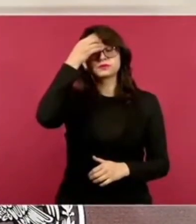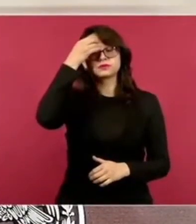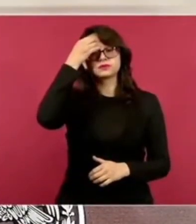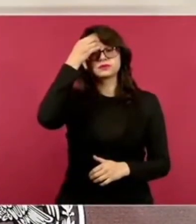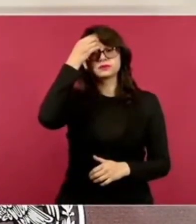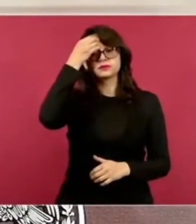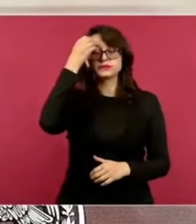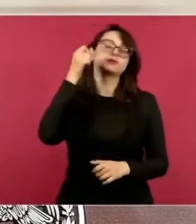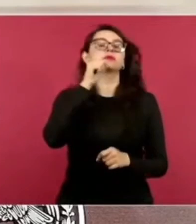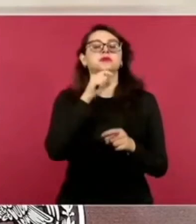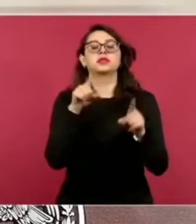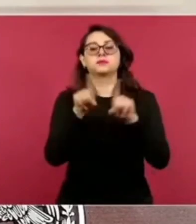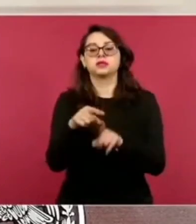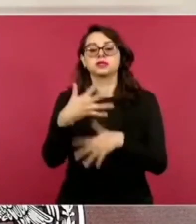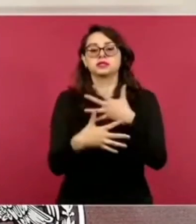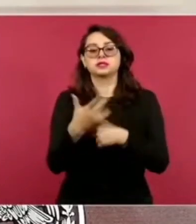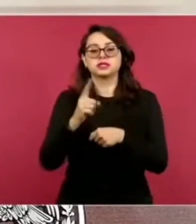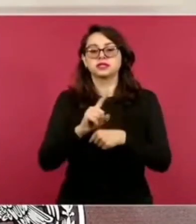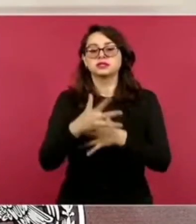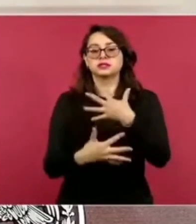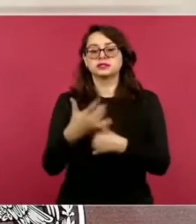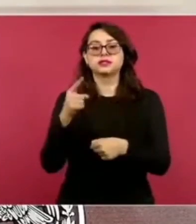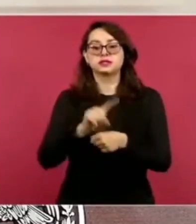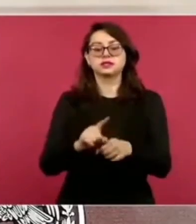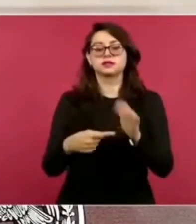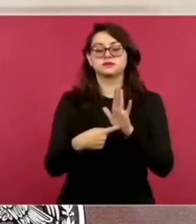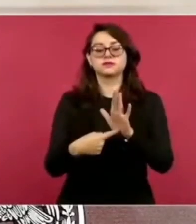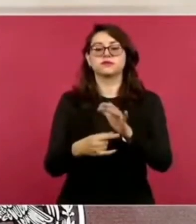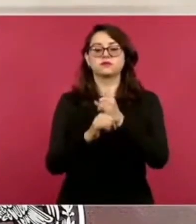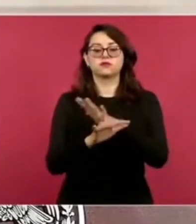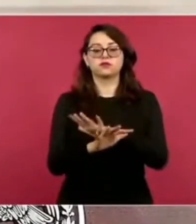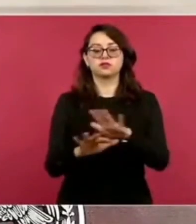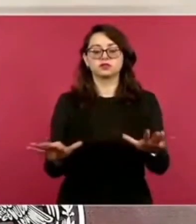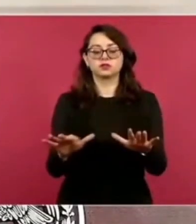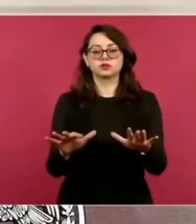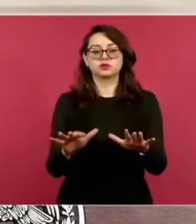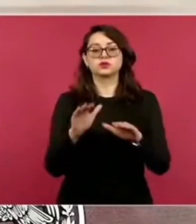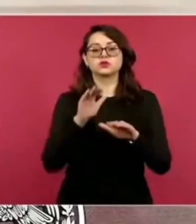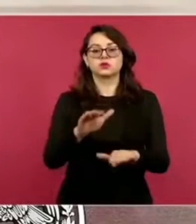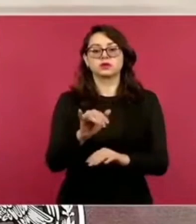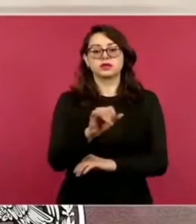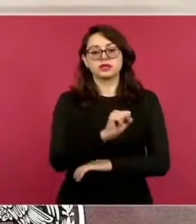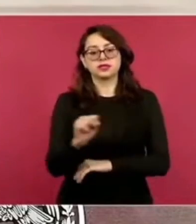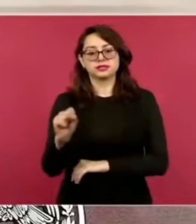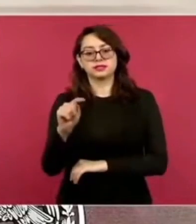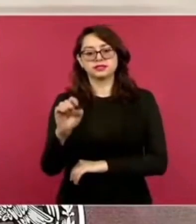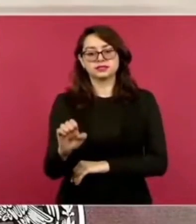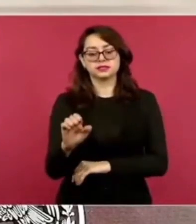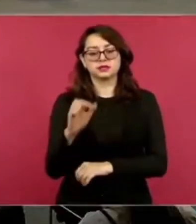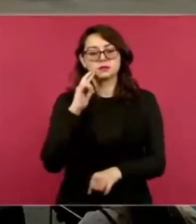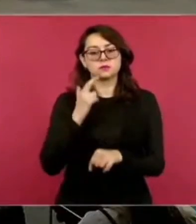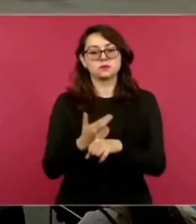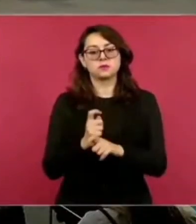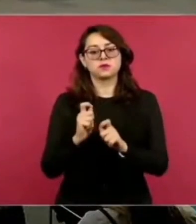esto estará presente, la información sobre el Issste y a cargo de la